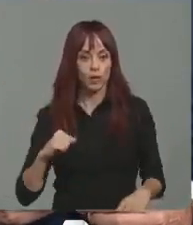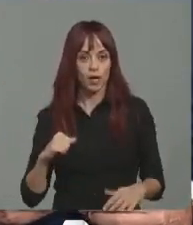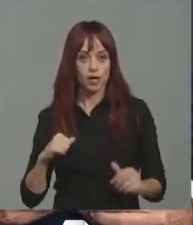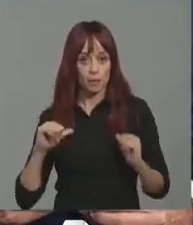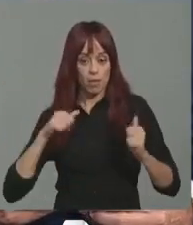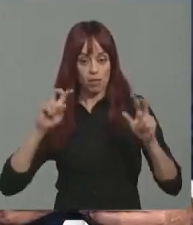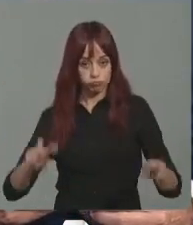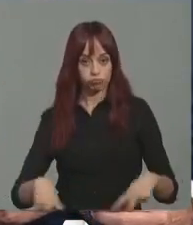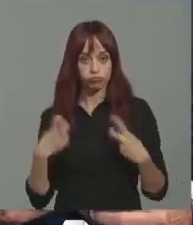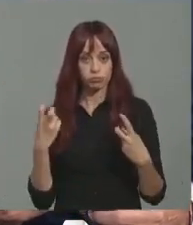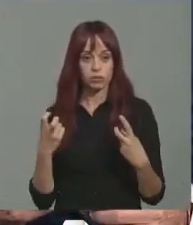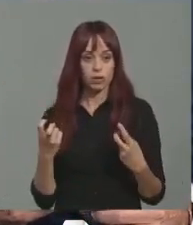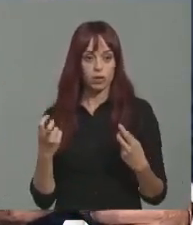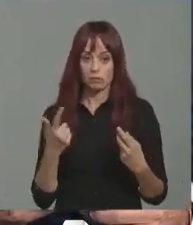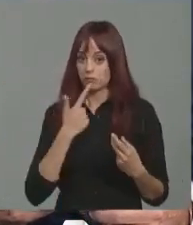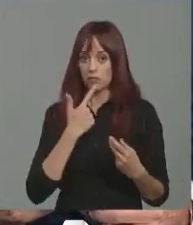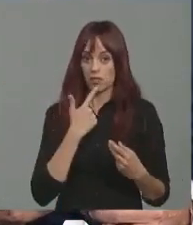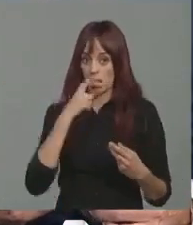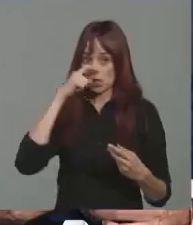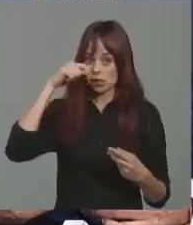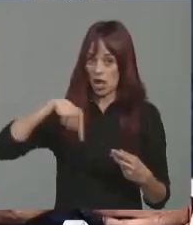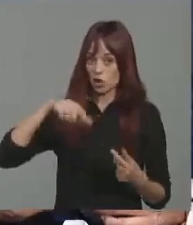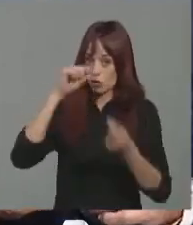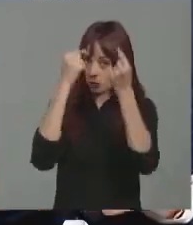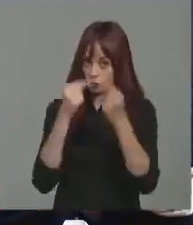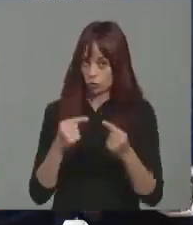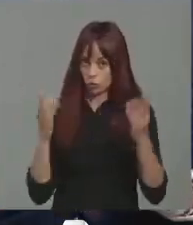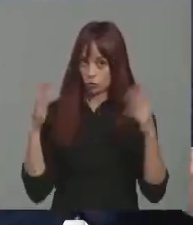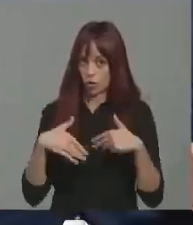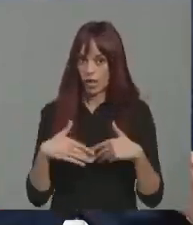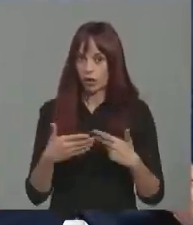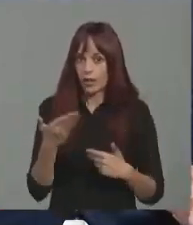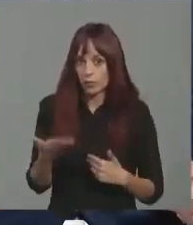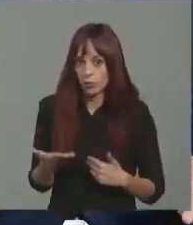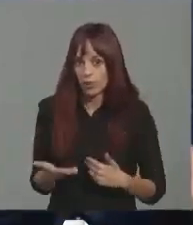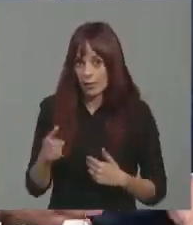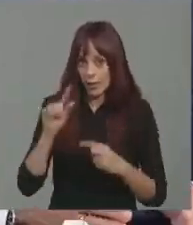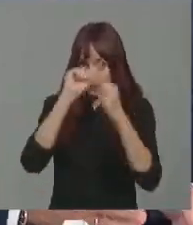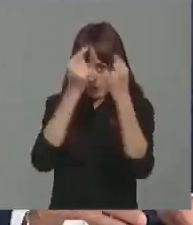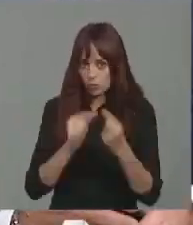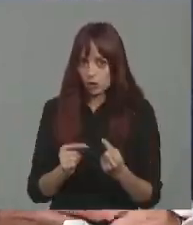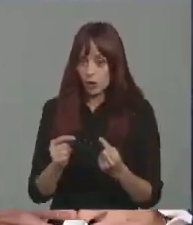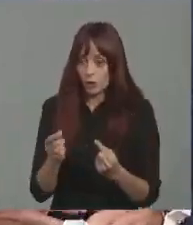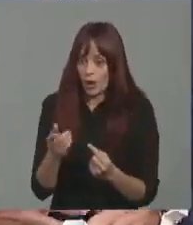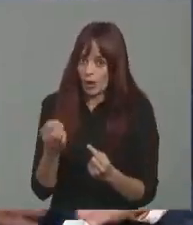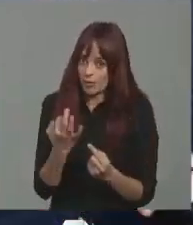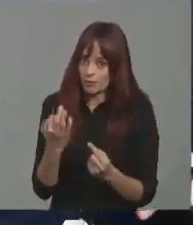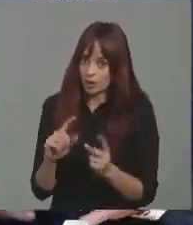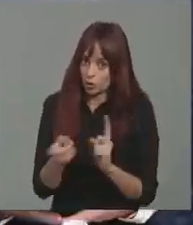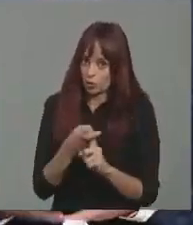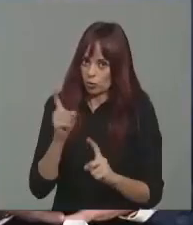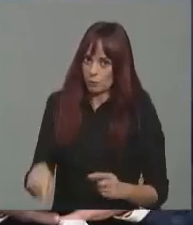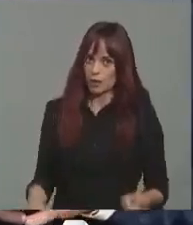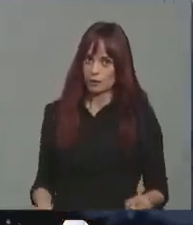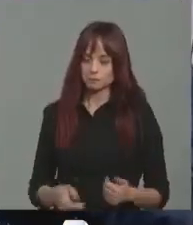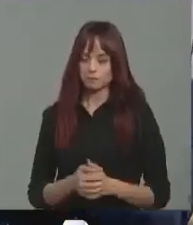se ha dicho que no se va a hacer este año presupuestos, que es más importante y más urgente. Evidentemente, pero articulemos soluciones intermedias. Mire, lo que no podemos,